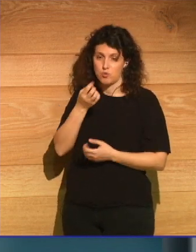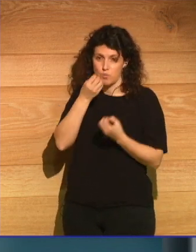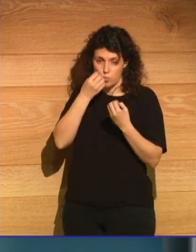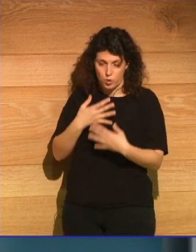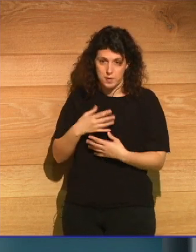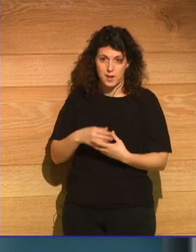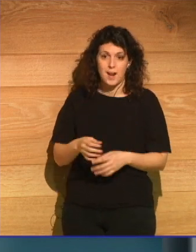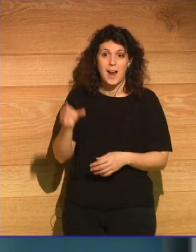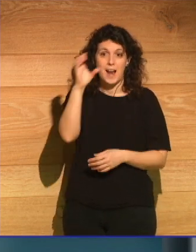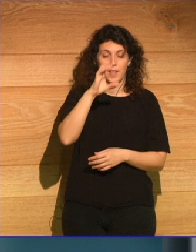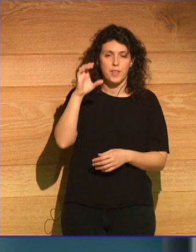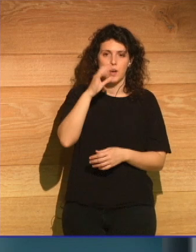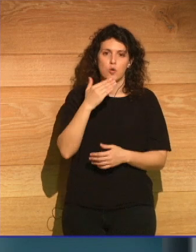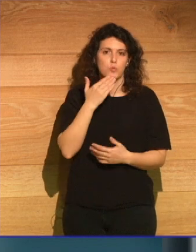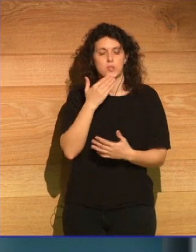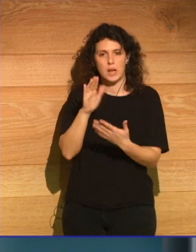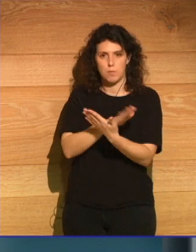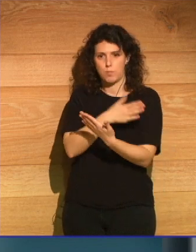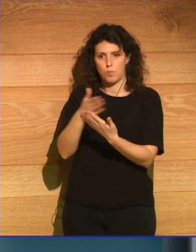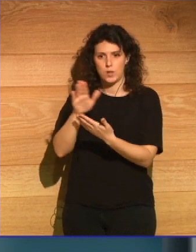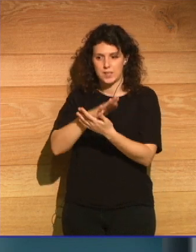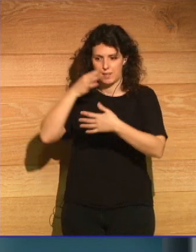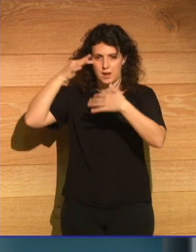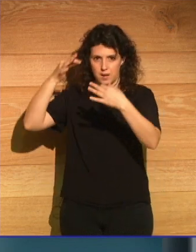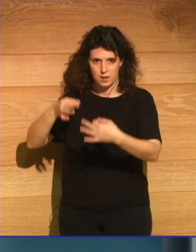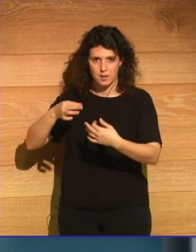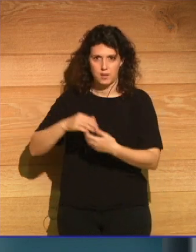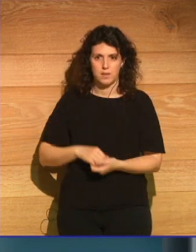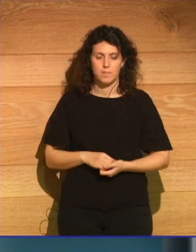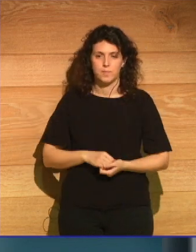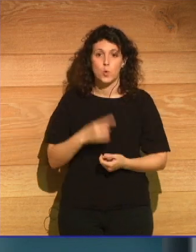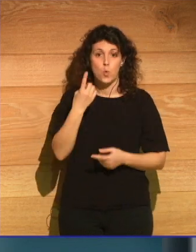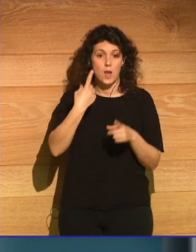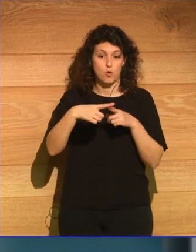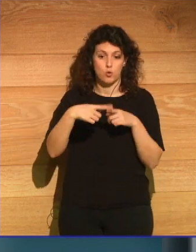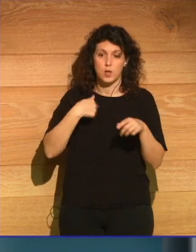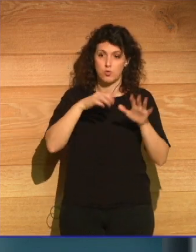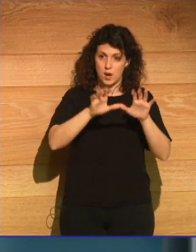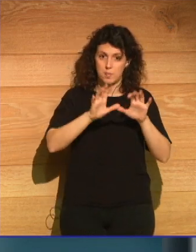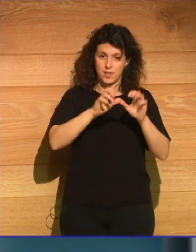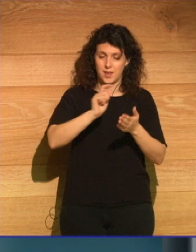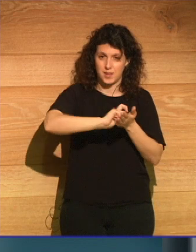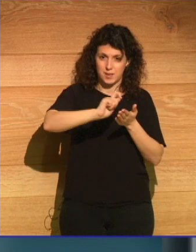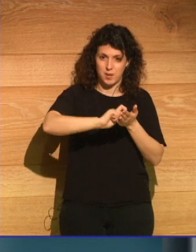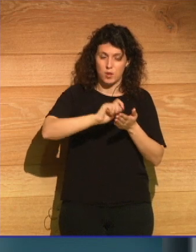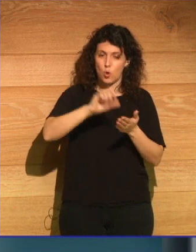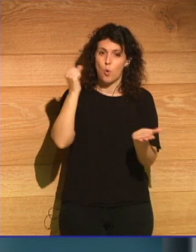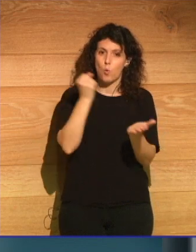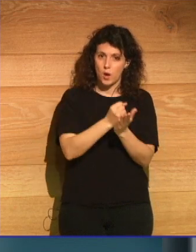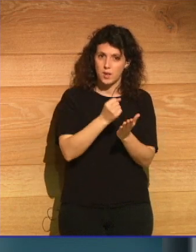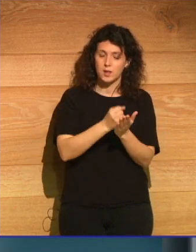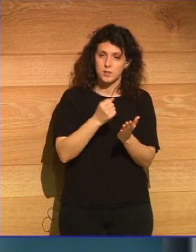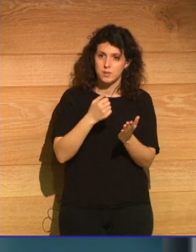la poesía de la realidad. Una de las cosas que aprendí escribiendo huellas es que